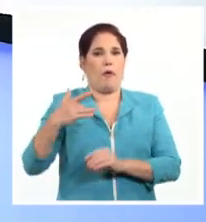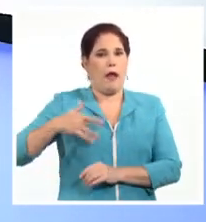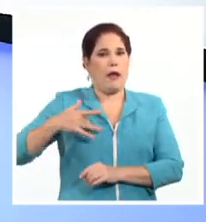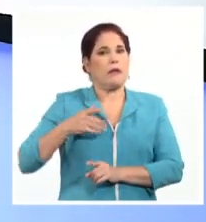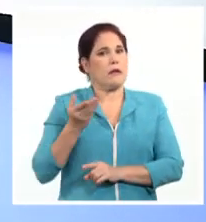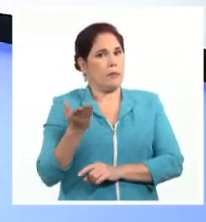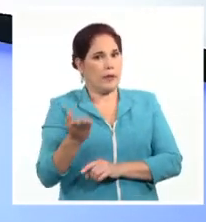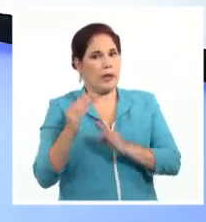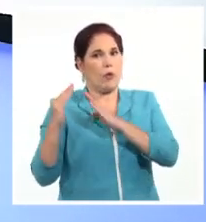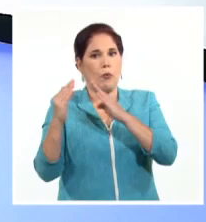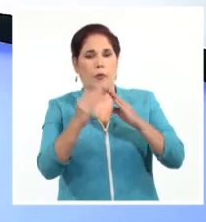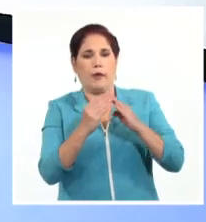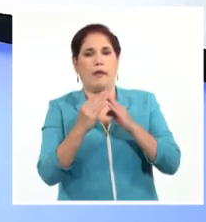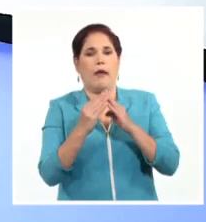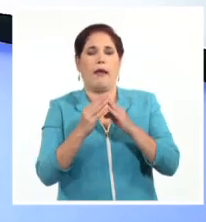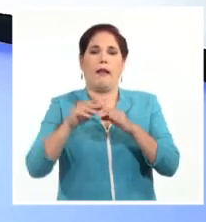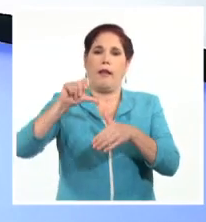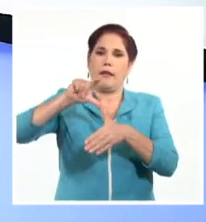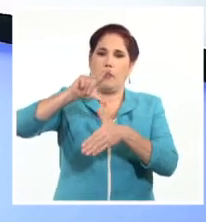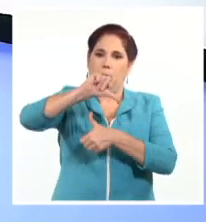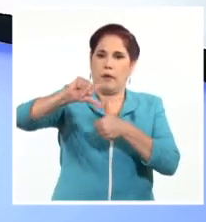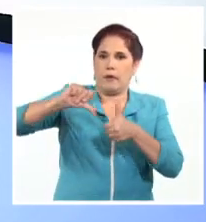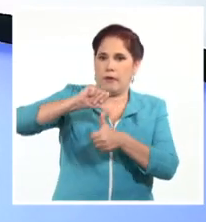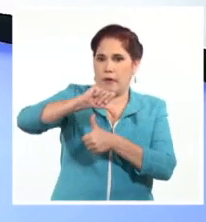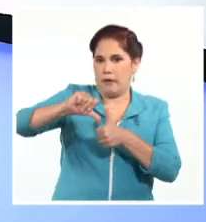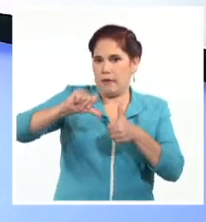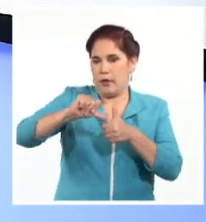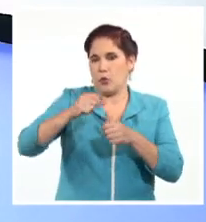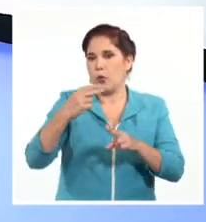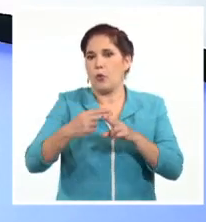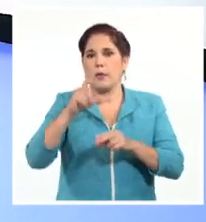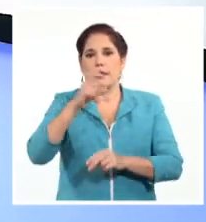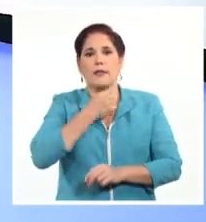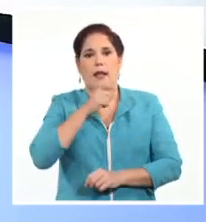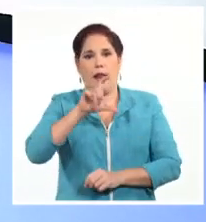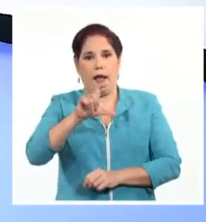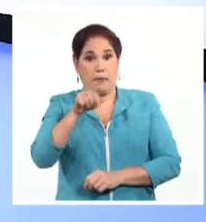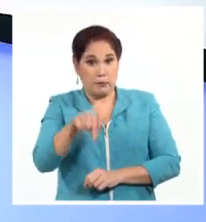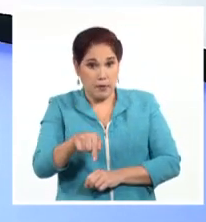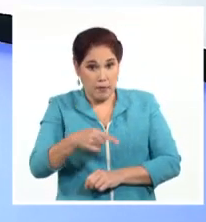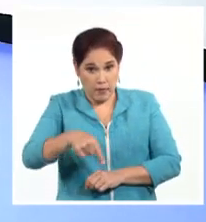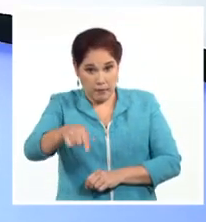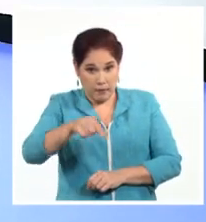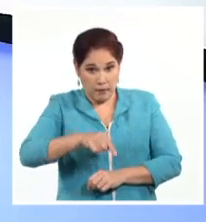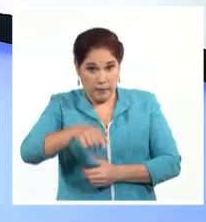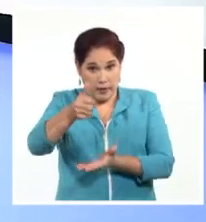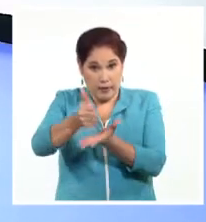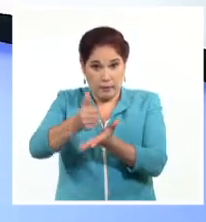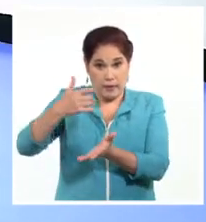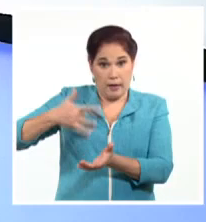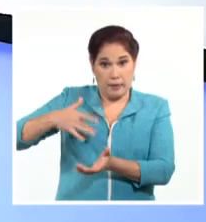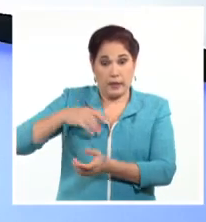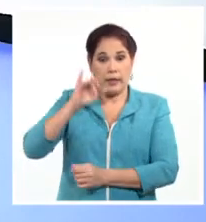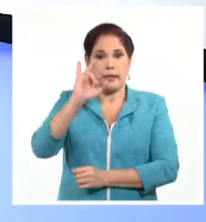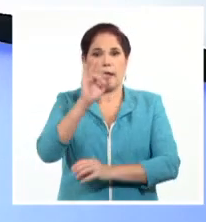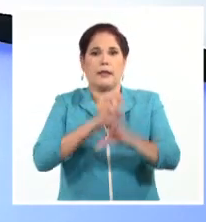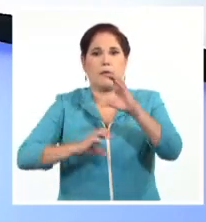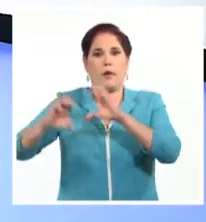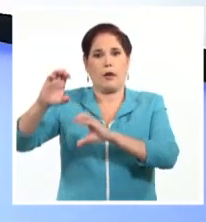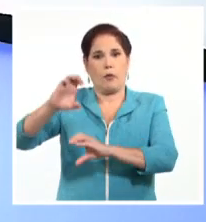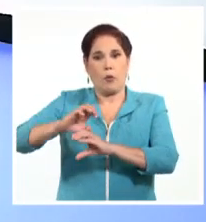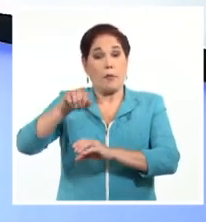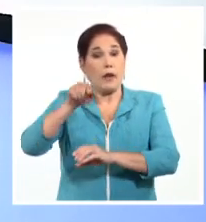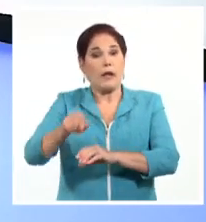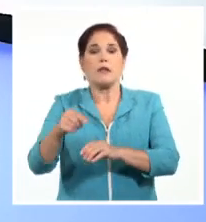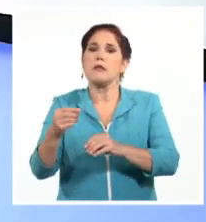de la Comunidad de Estados Latinoamericanos y Caribeños, CELAC. Próxima a celebrarse en Buenos Aires, la séptima cumbre del organismo, será